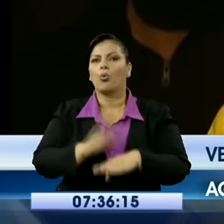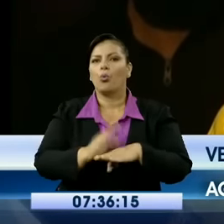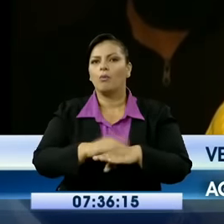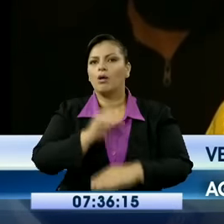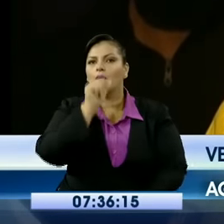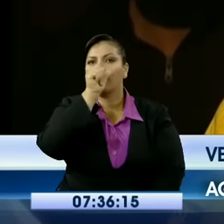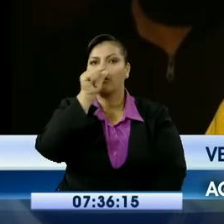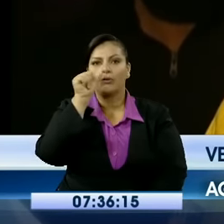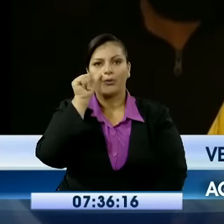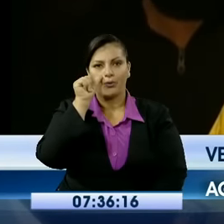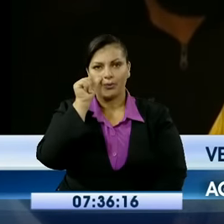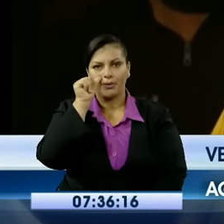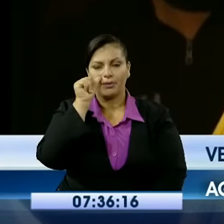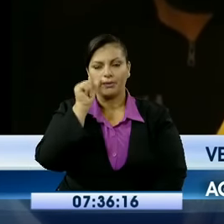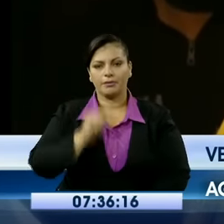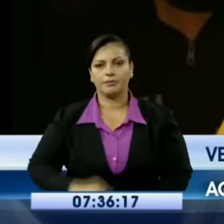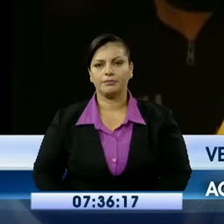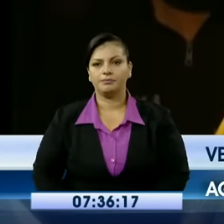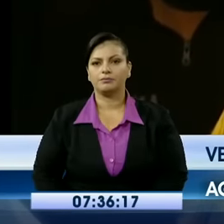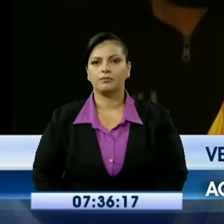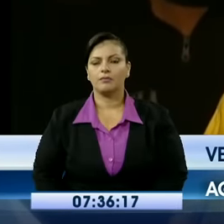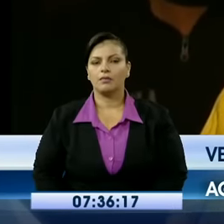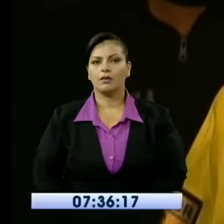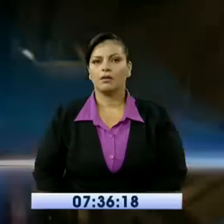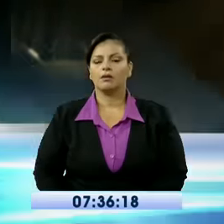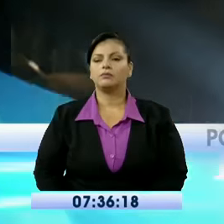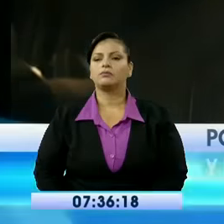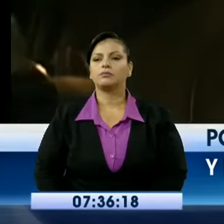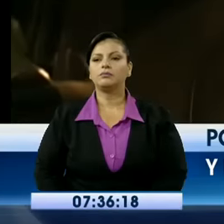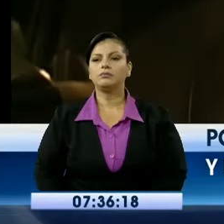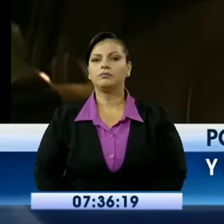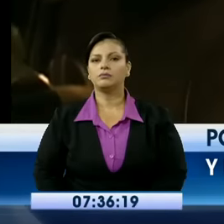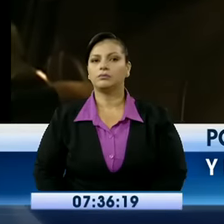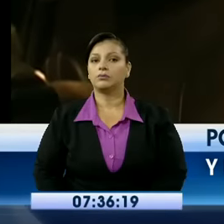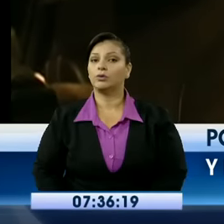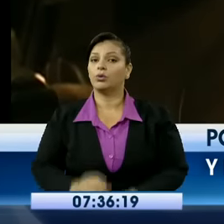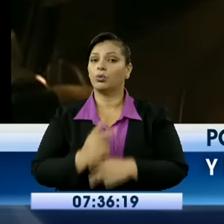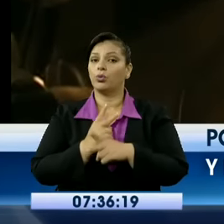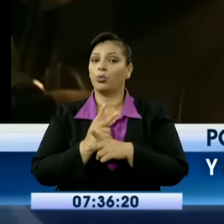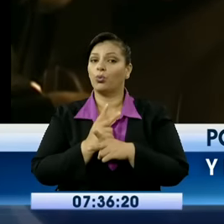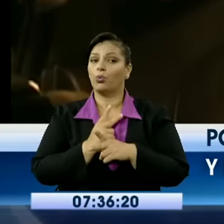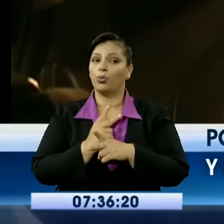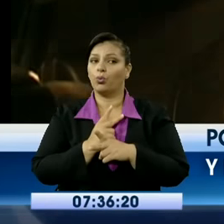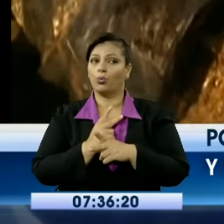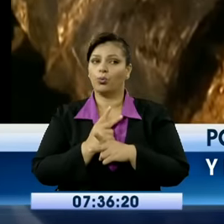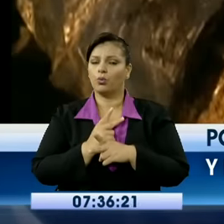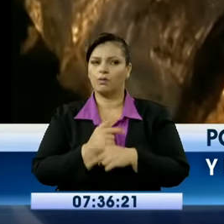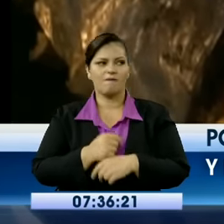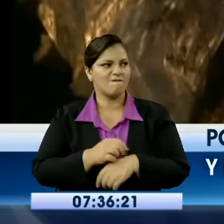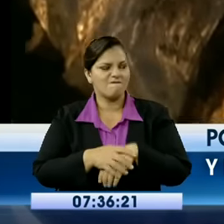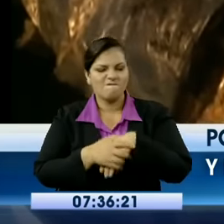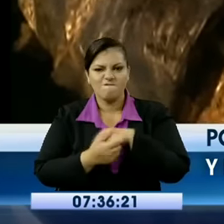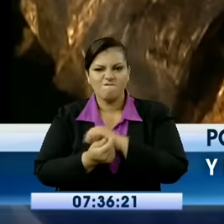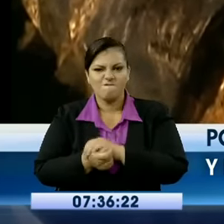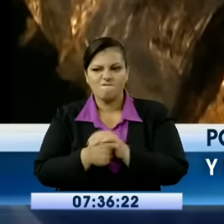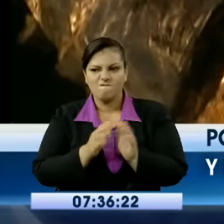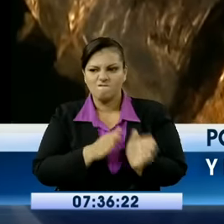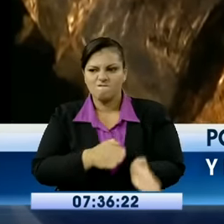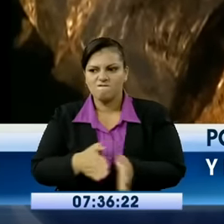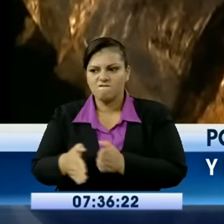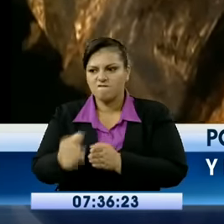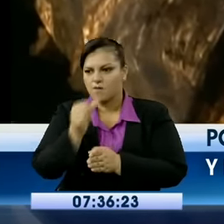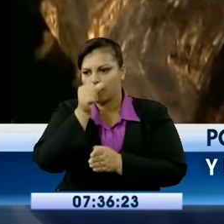sustancias. Se fomenta la delincuencia en este sector. Tenga cuidado que el plan perfecto como que no existe más cuando se anden malos pasos,